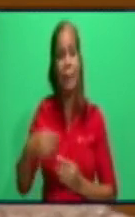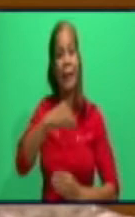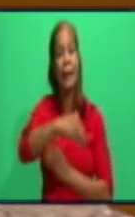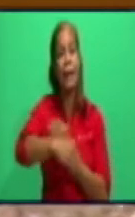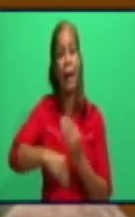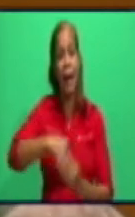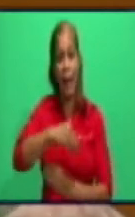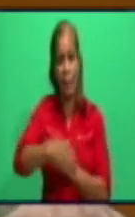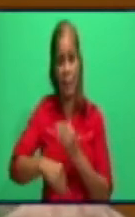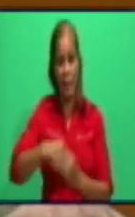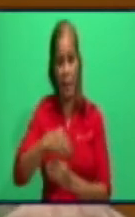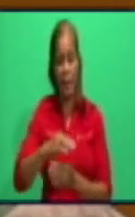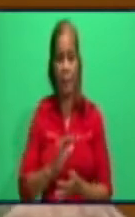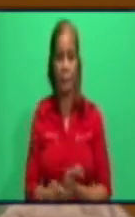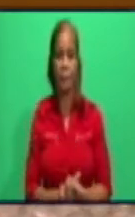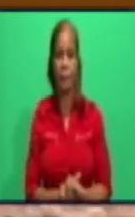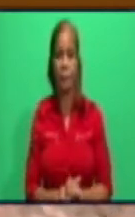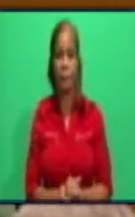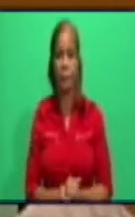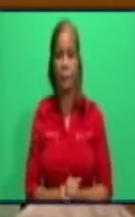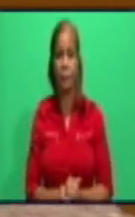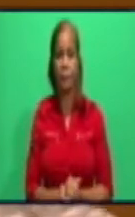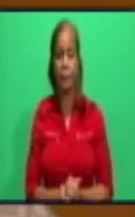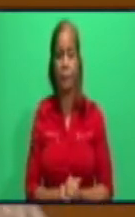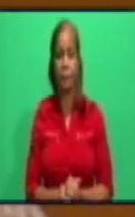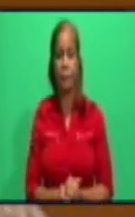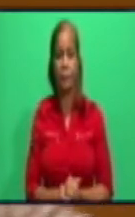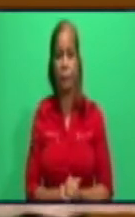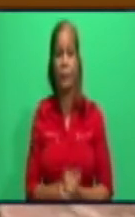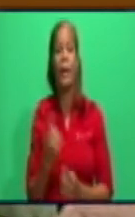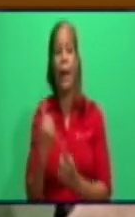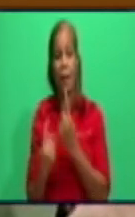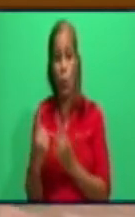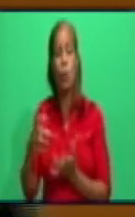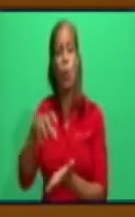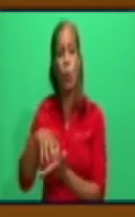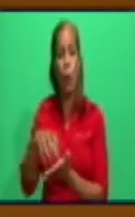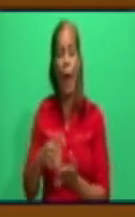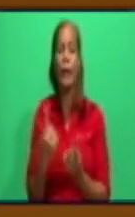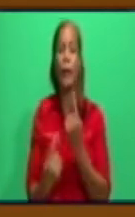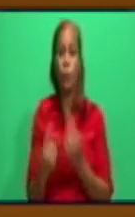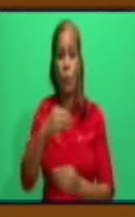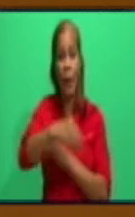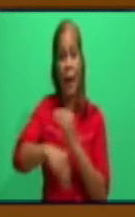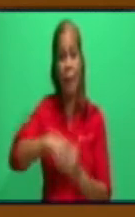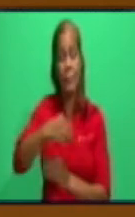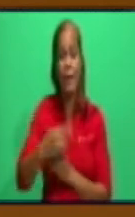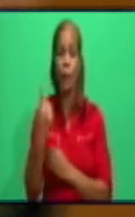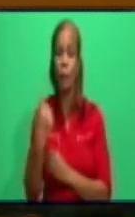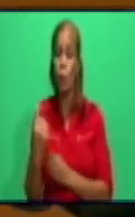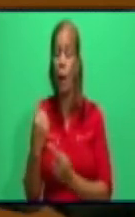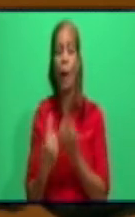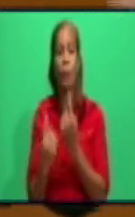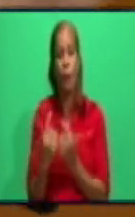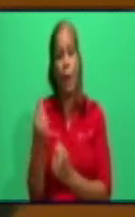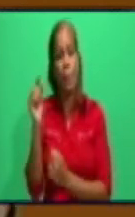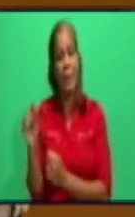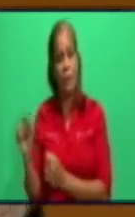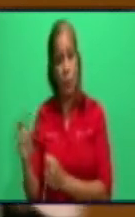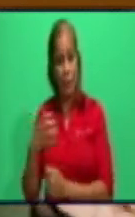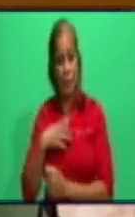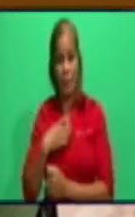cambiar, no vamos a utilizar una palabra más sencilla, cambiar en algunos lugares, algunos compañeros que llevan bastante tiempo para tratar de